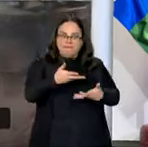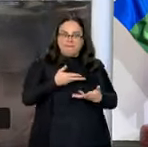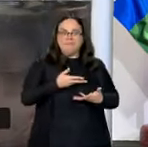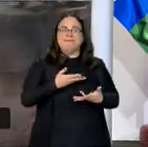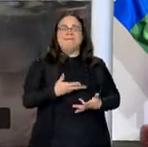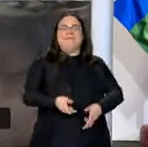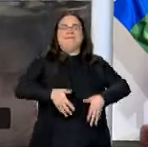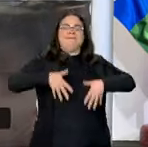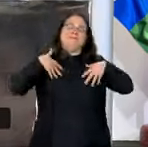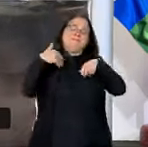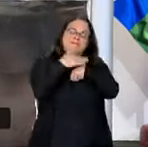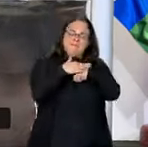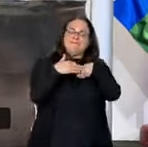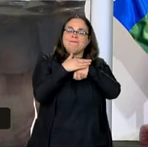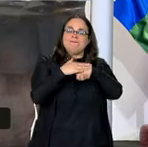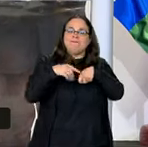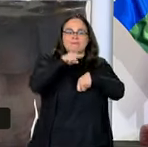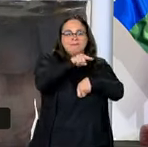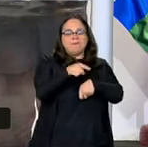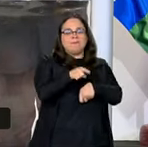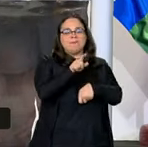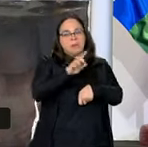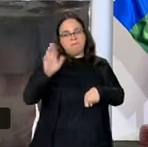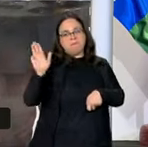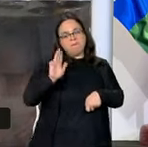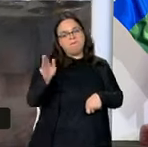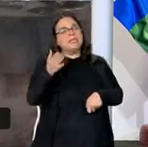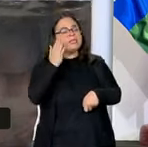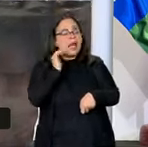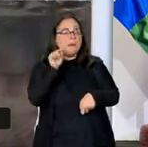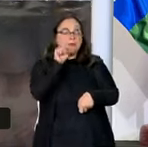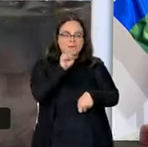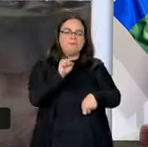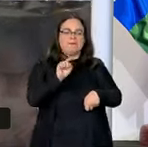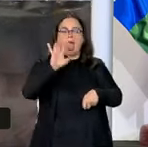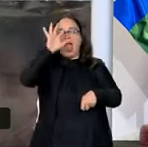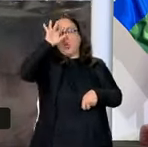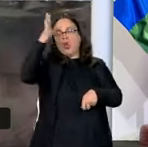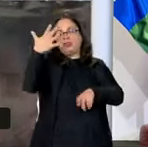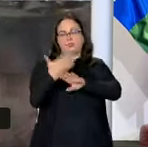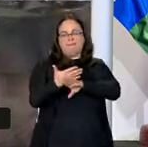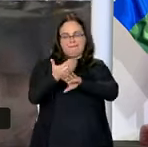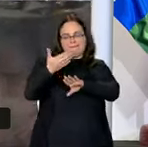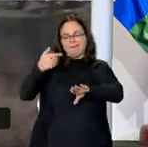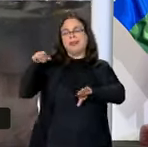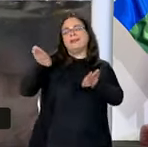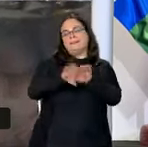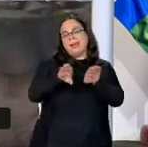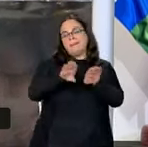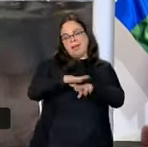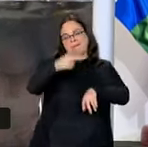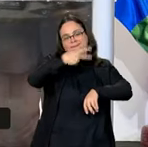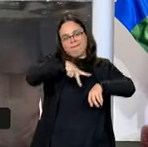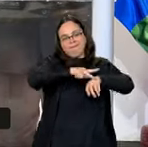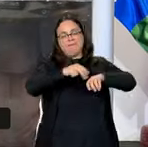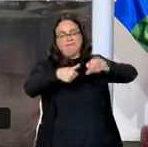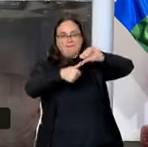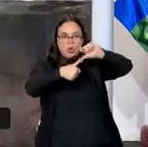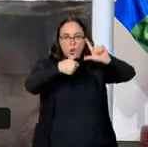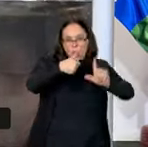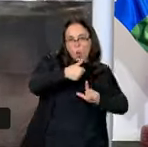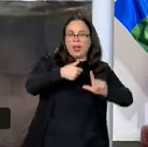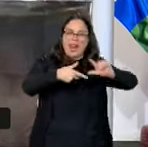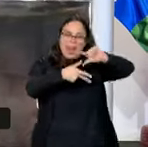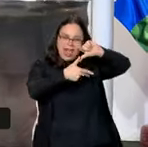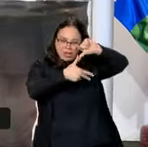con mucho cariño las palabras de ustedes. Sabemos lo que sucedió recientemente en los países de América Latina y el